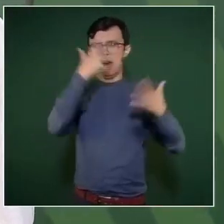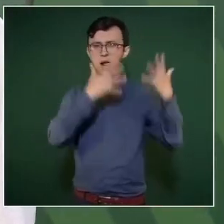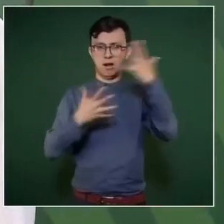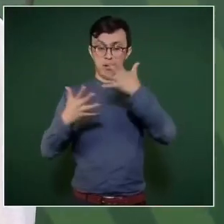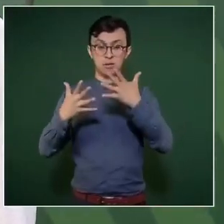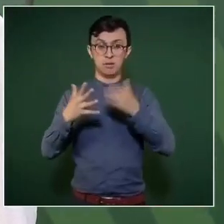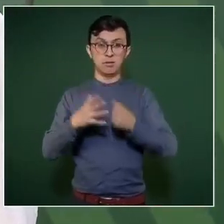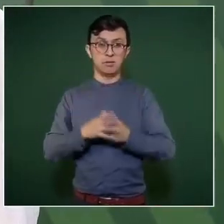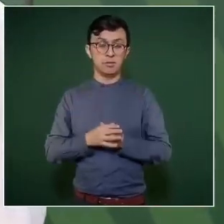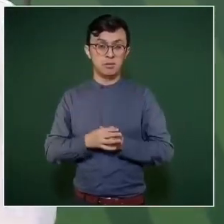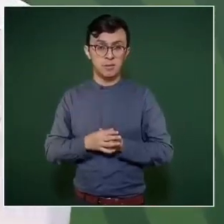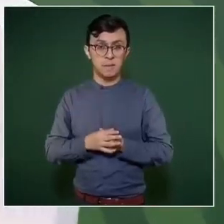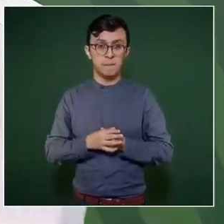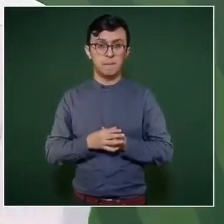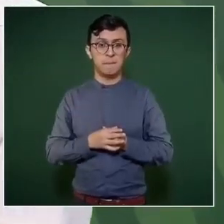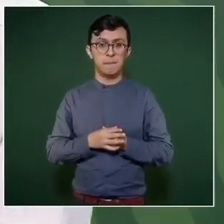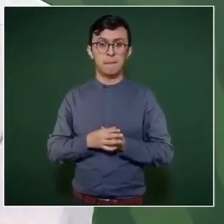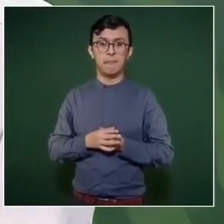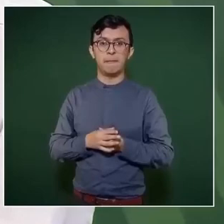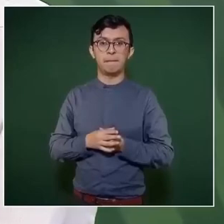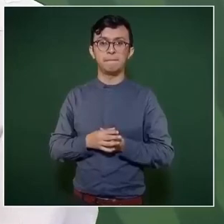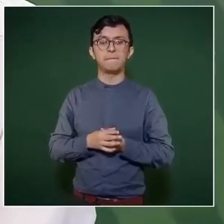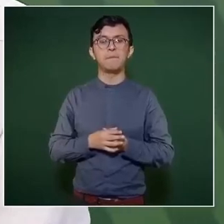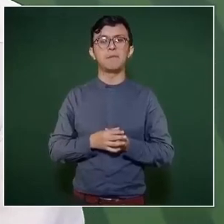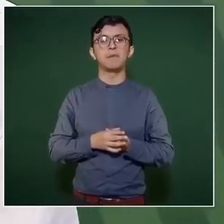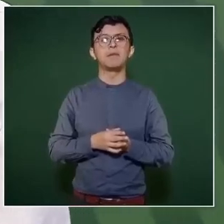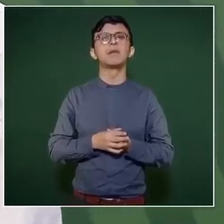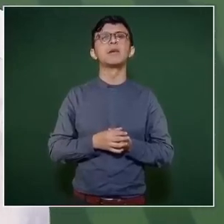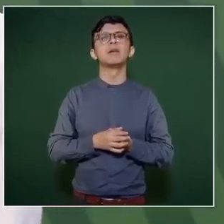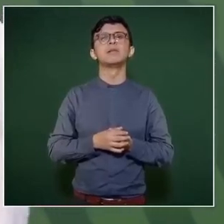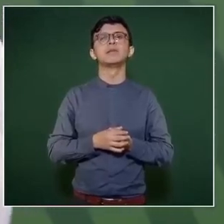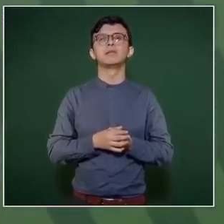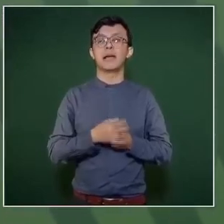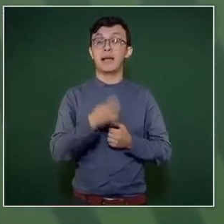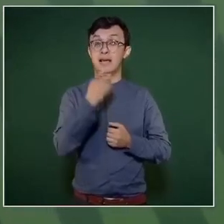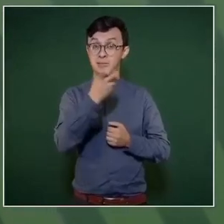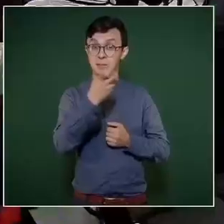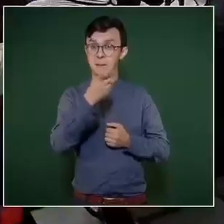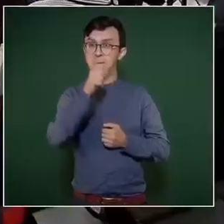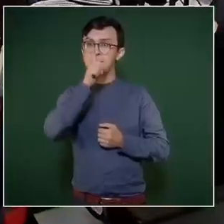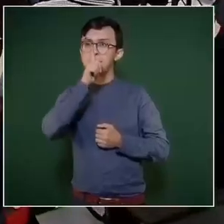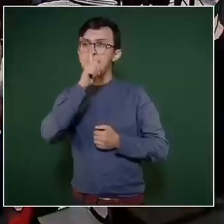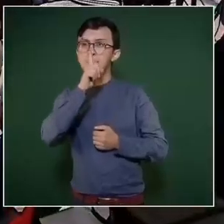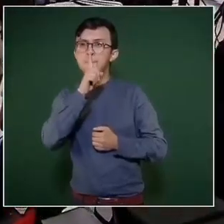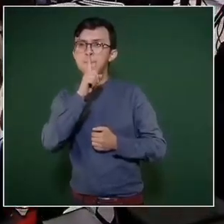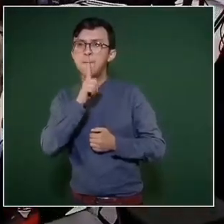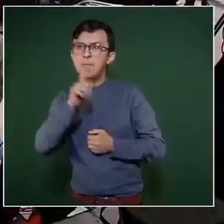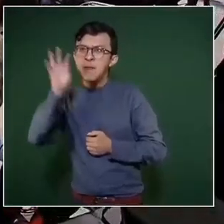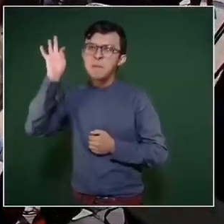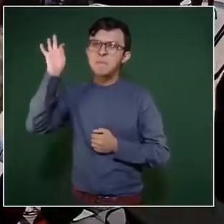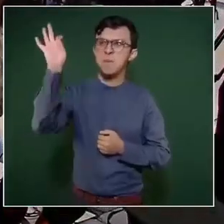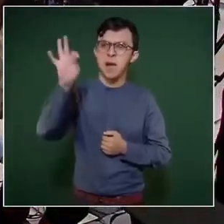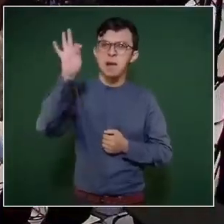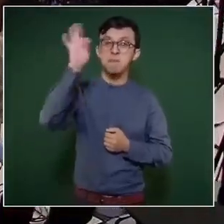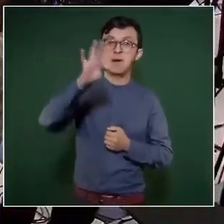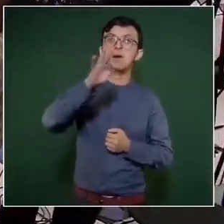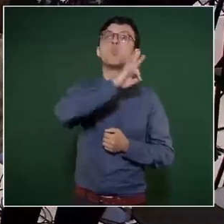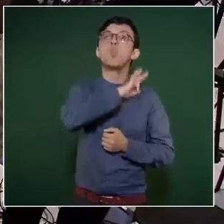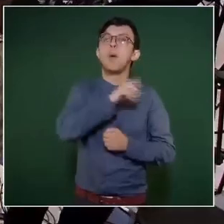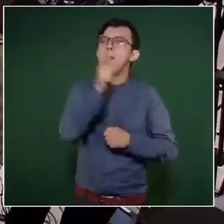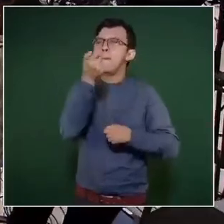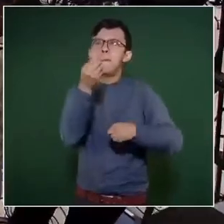Por eso se habla que la calumnia cuando no mancha tizna, o calumnia porque algo queda.